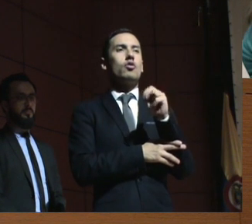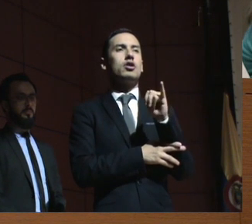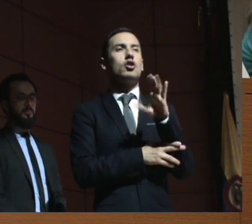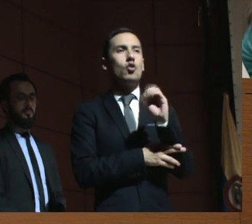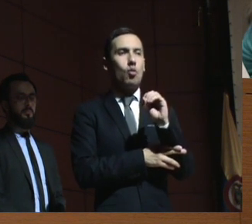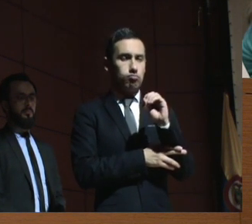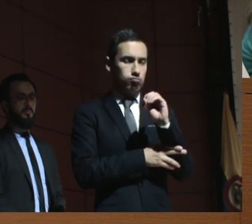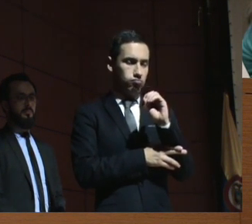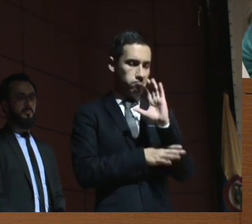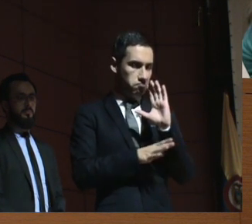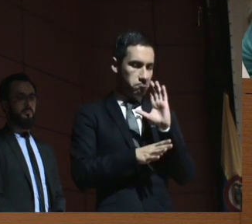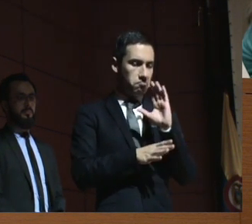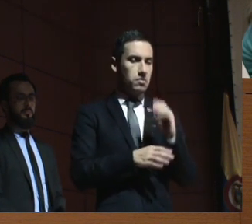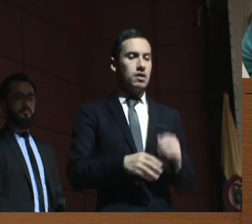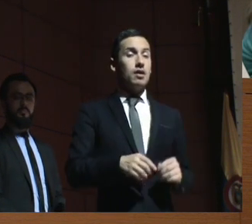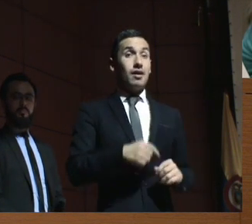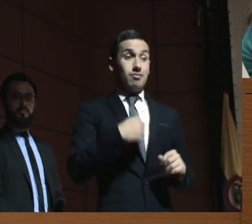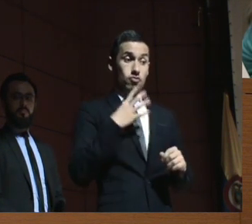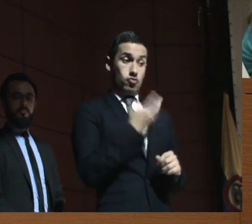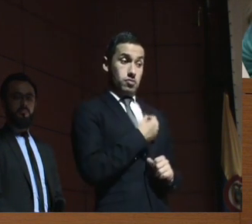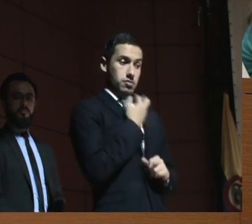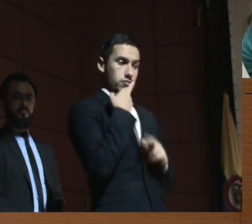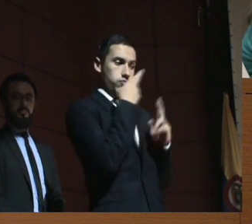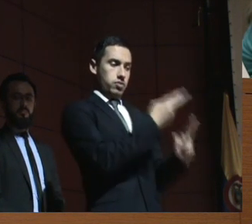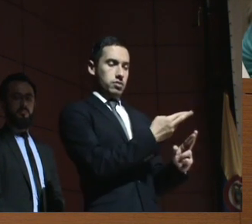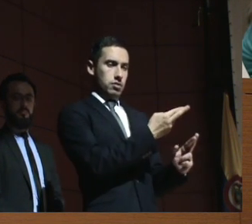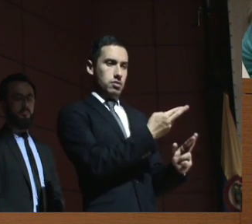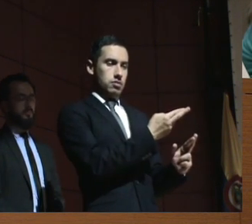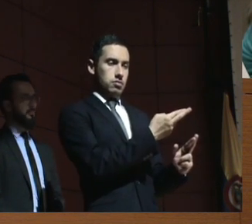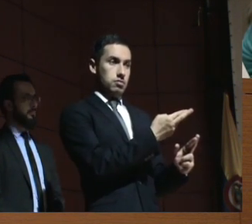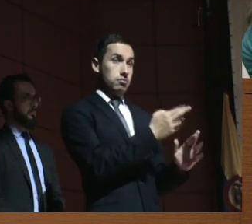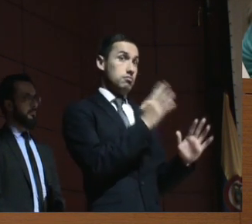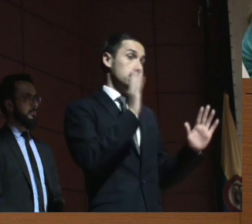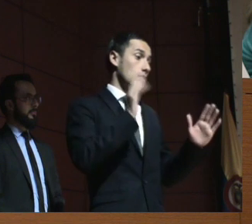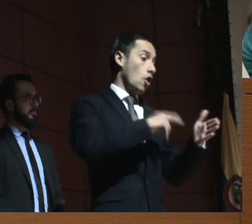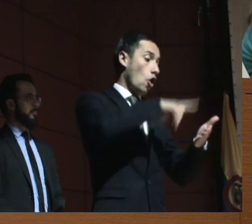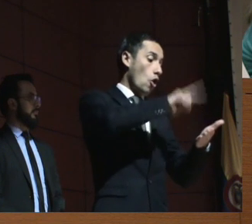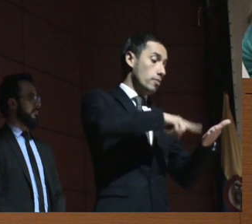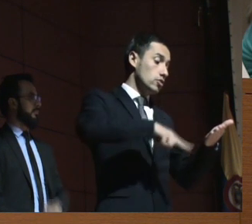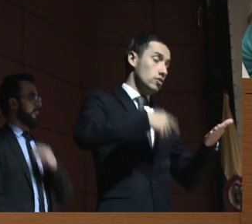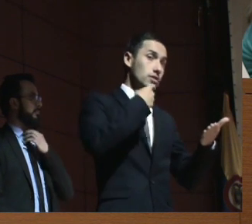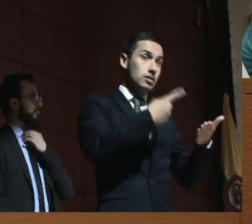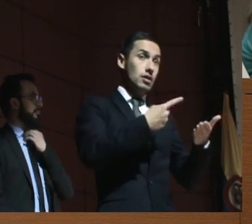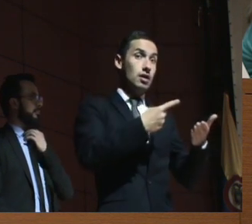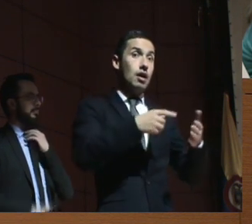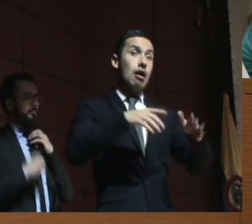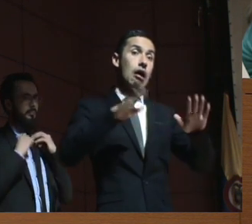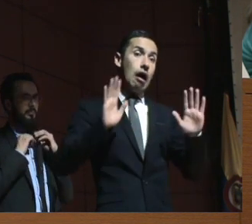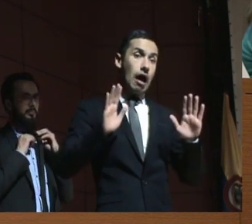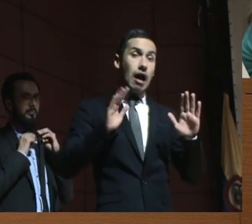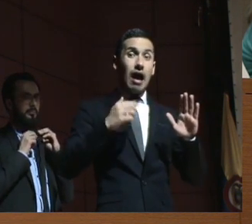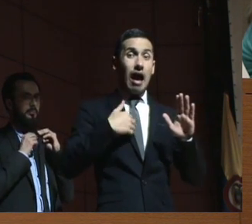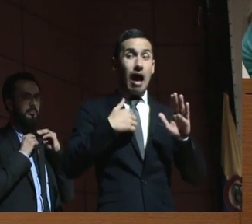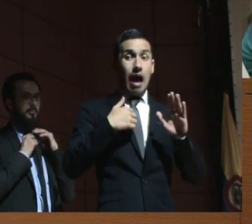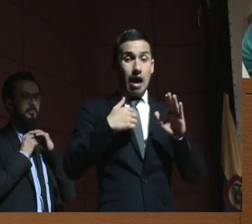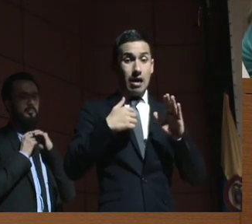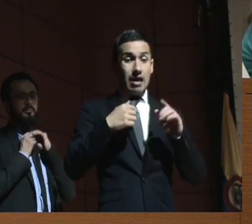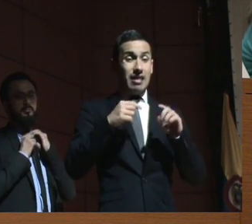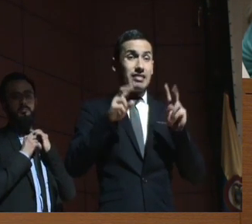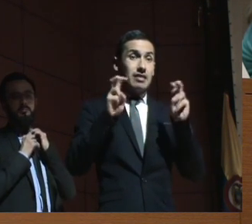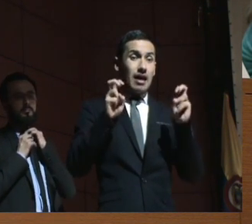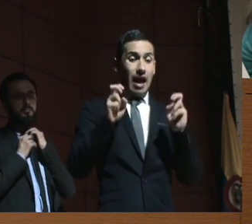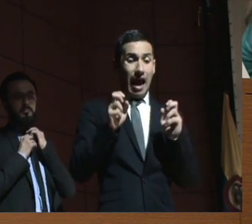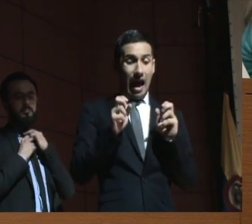la respuesta nuestra era en torno a lo que dice la convención, si eso desvirtúa la capacidad de ser persona,